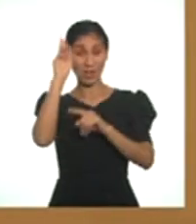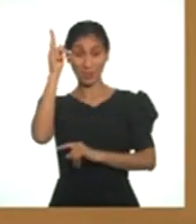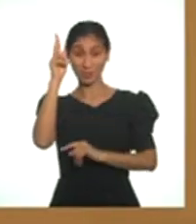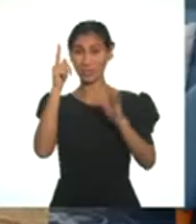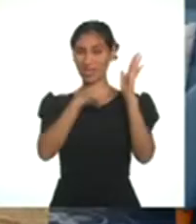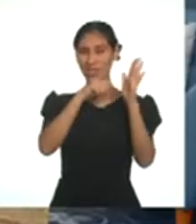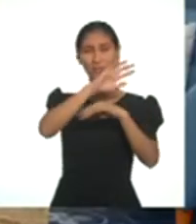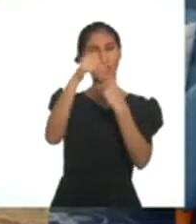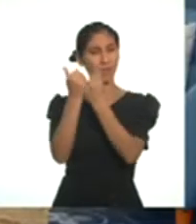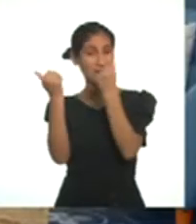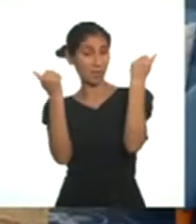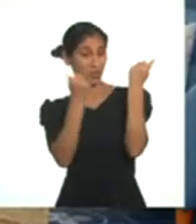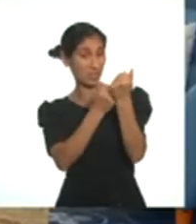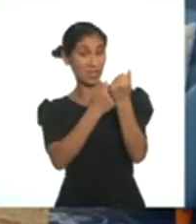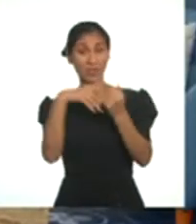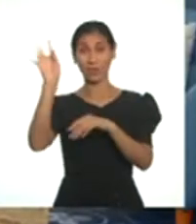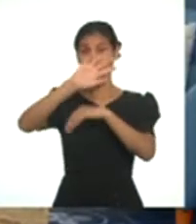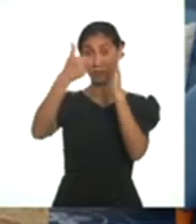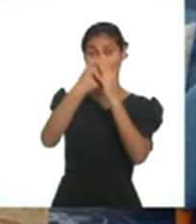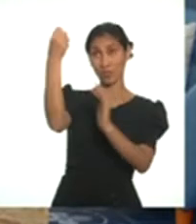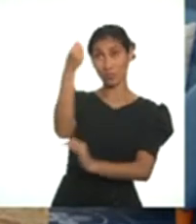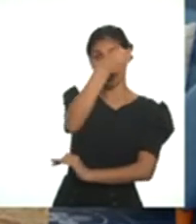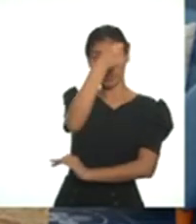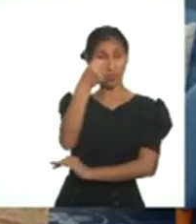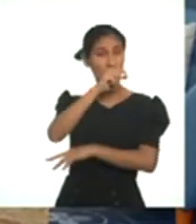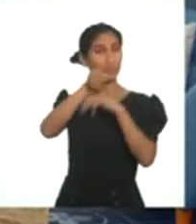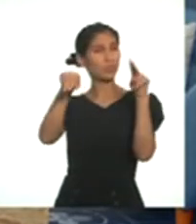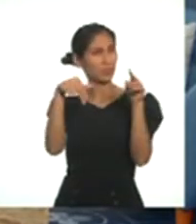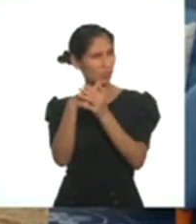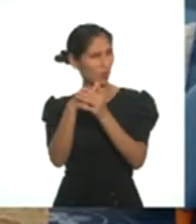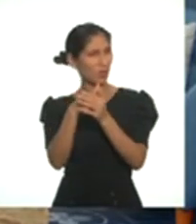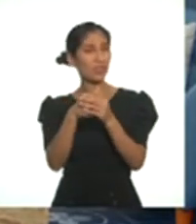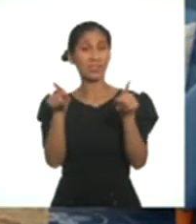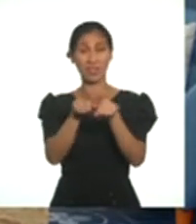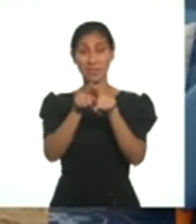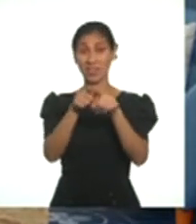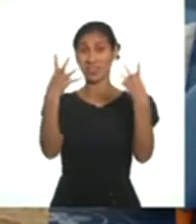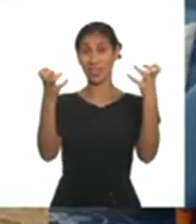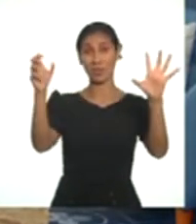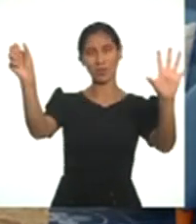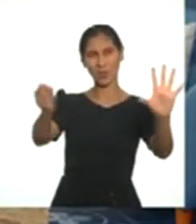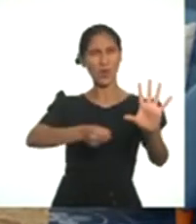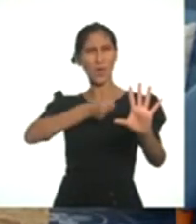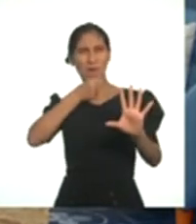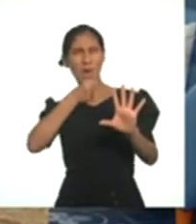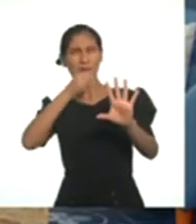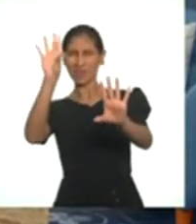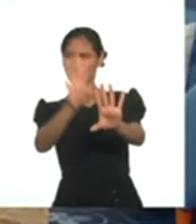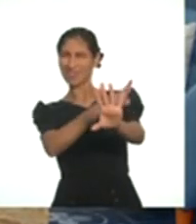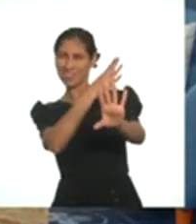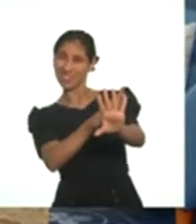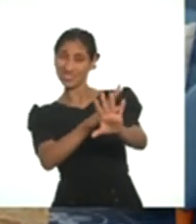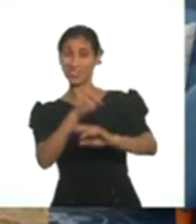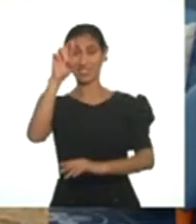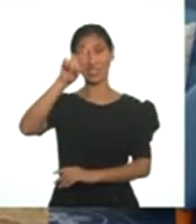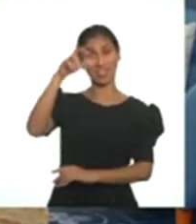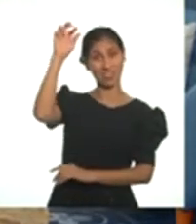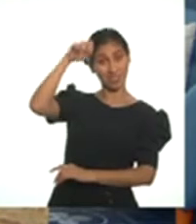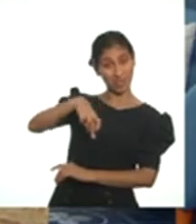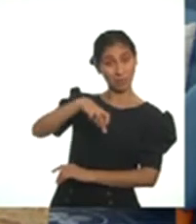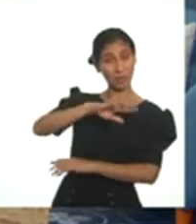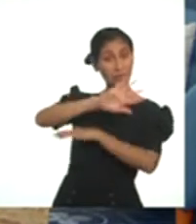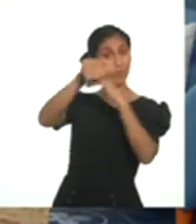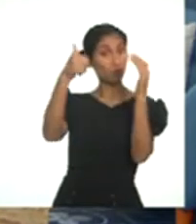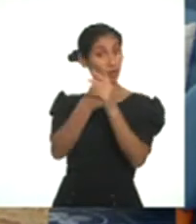profesora, nos van a apoyar con las demás banderas. Nosotros también queremos celebrar cantando y bailando el rap de las banderas del Bicentenario.